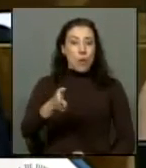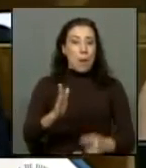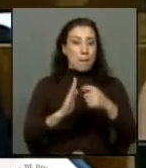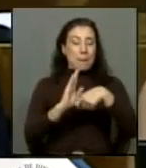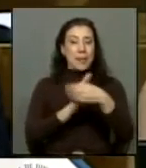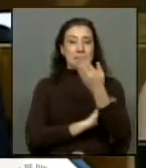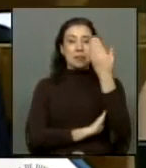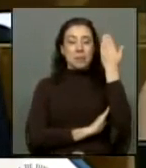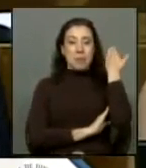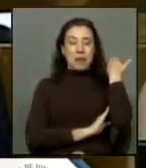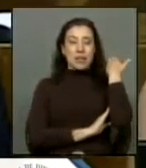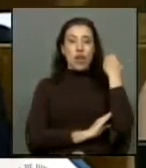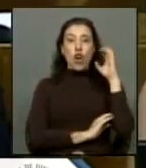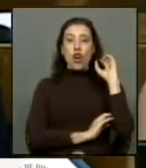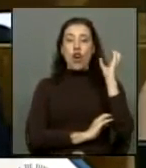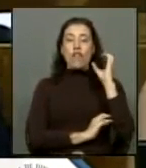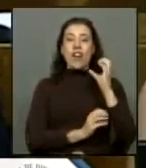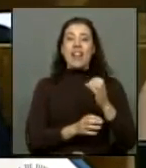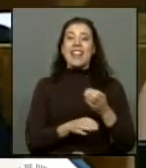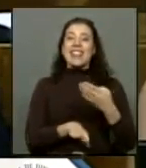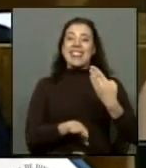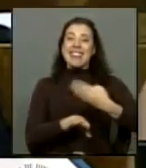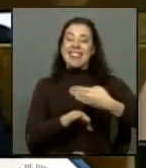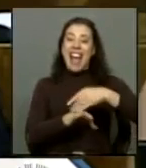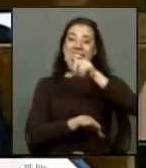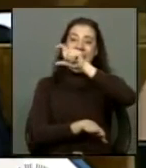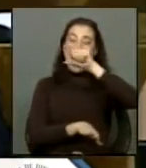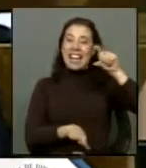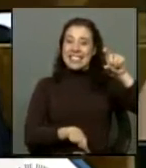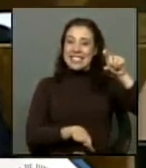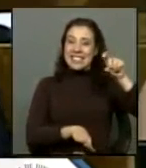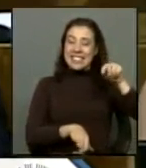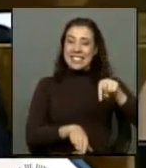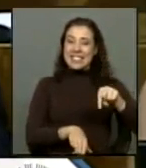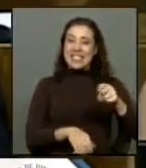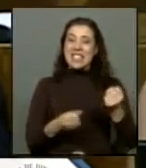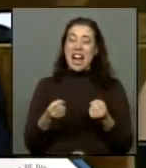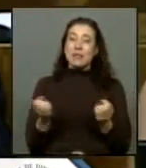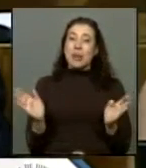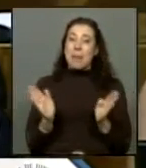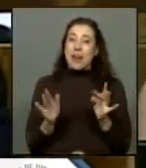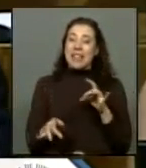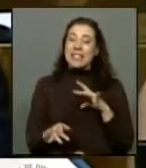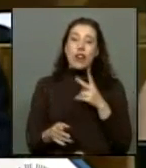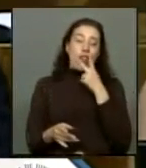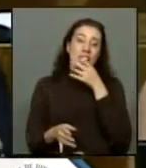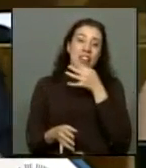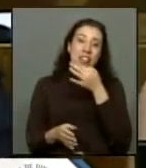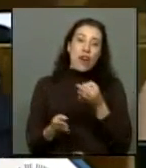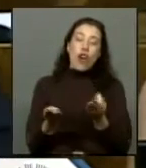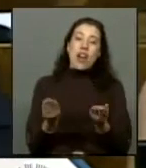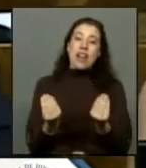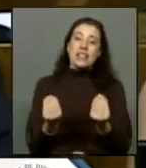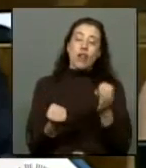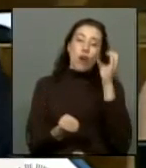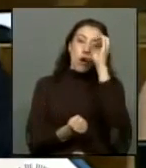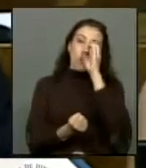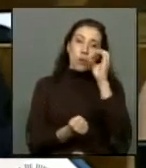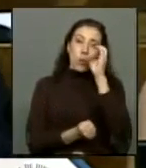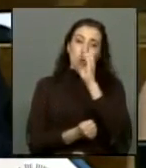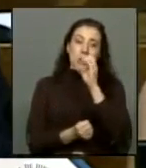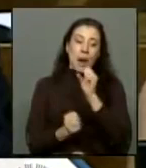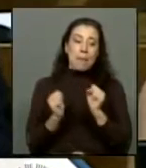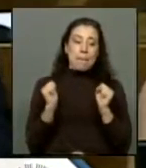pasado, la Confederación de Taxis Colectivos y Transporte Menor de Chile estableció la necesidad de buscar también